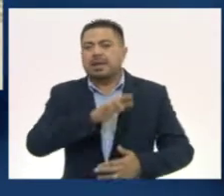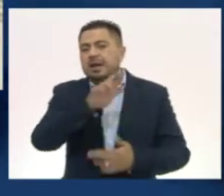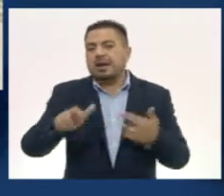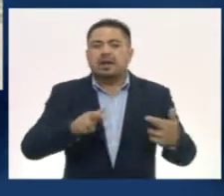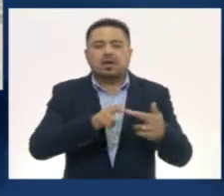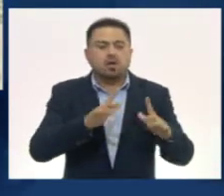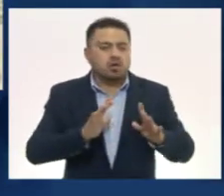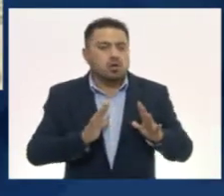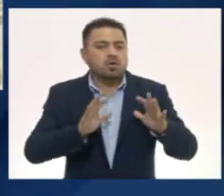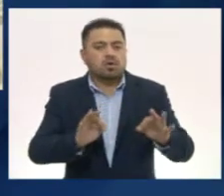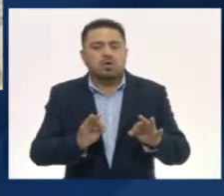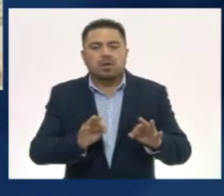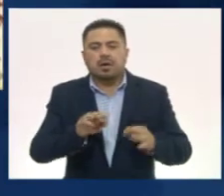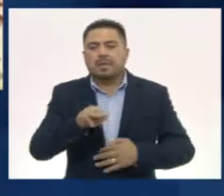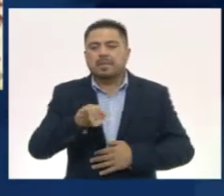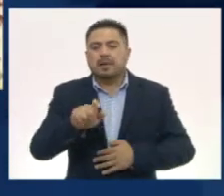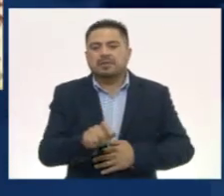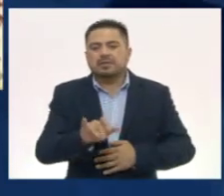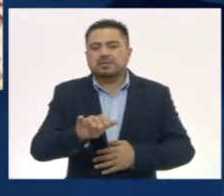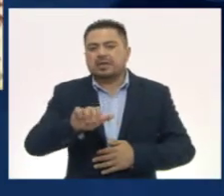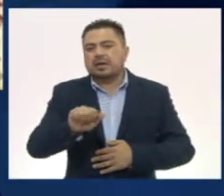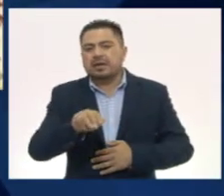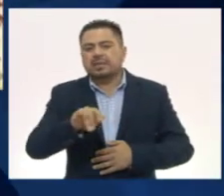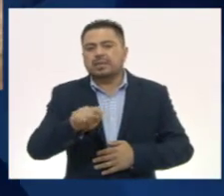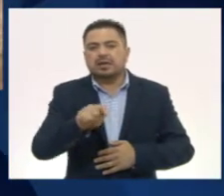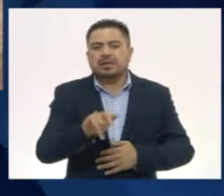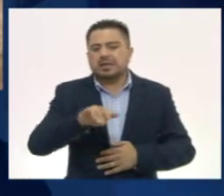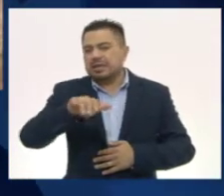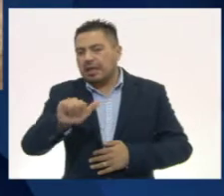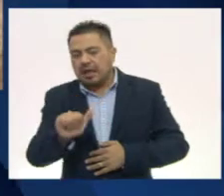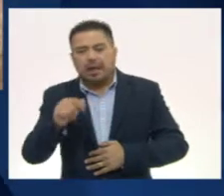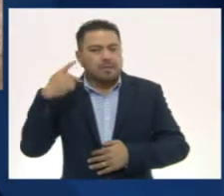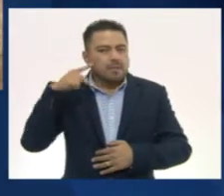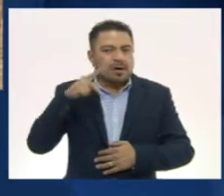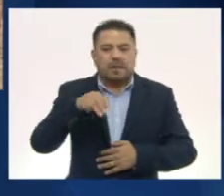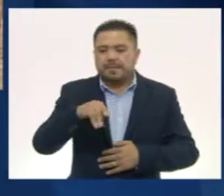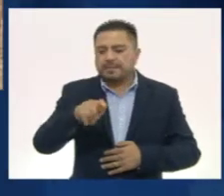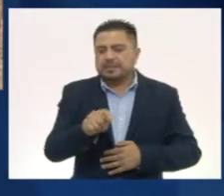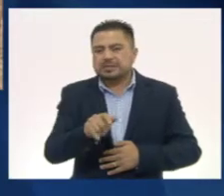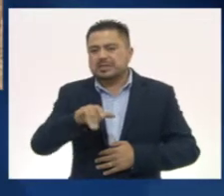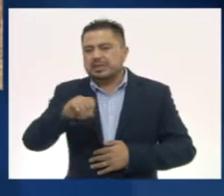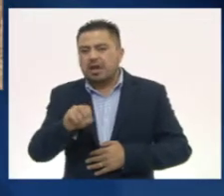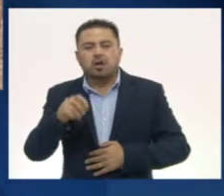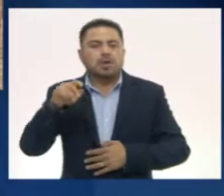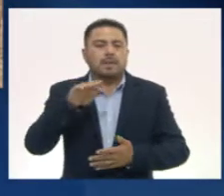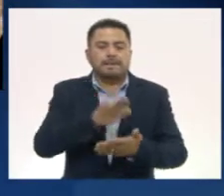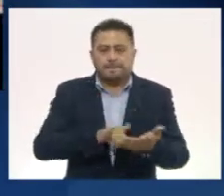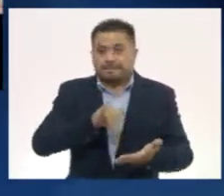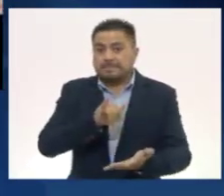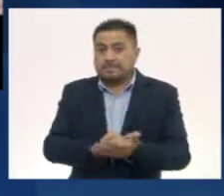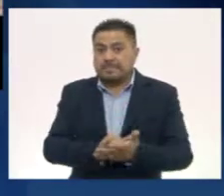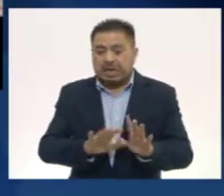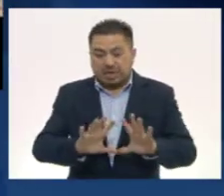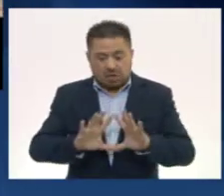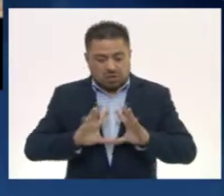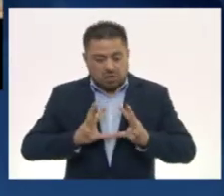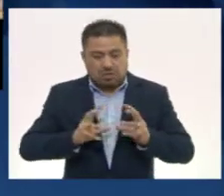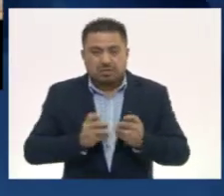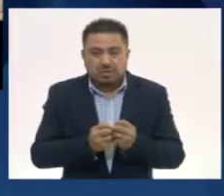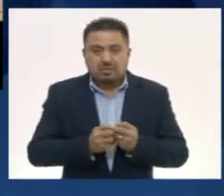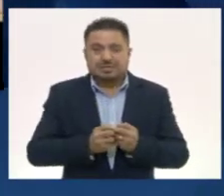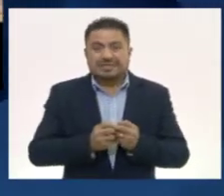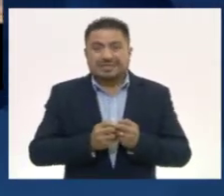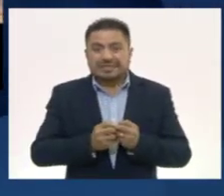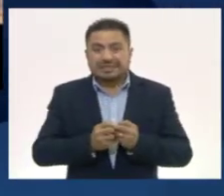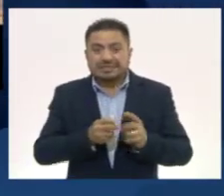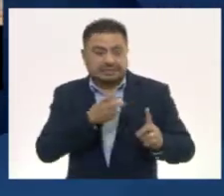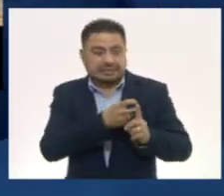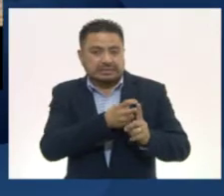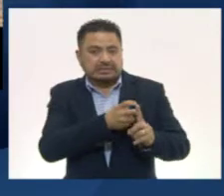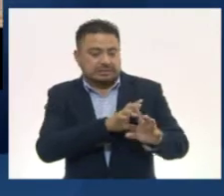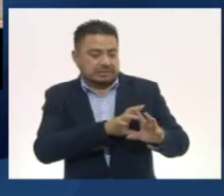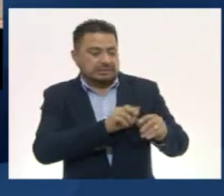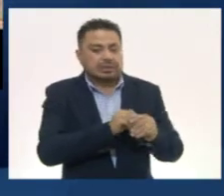formato,